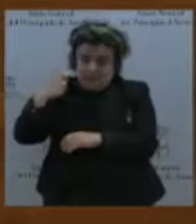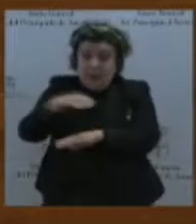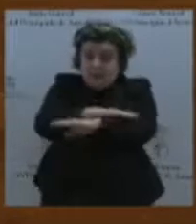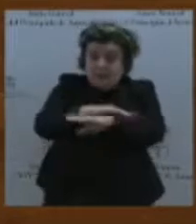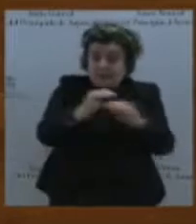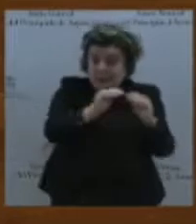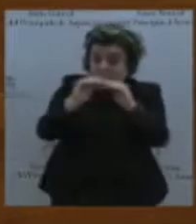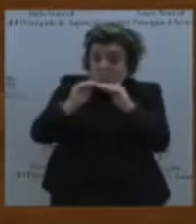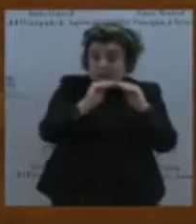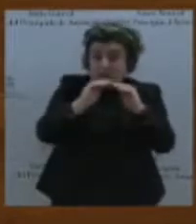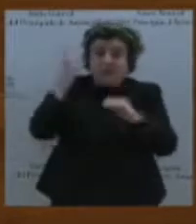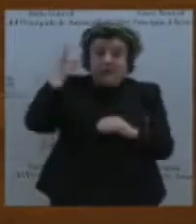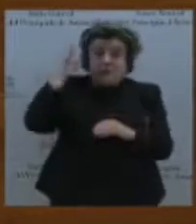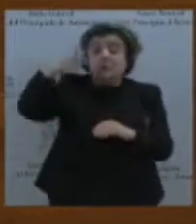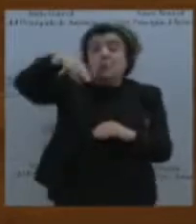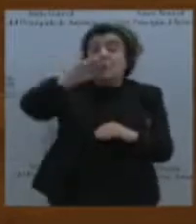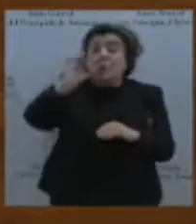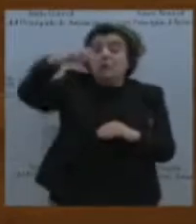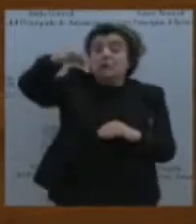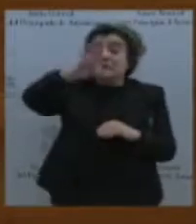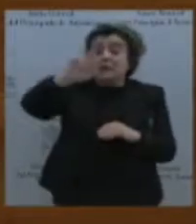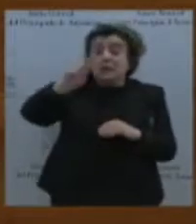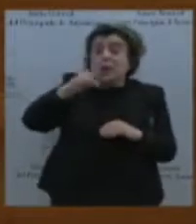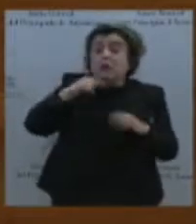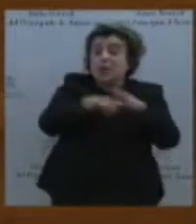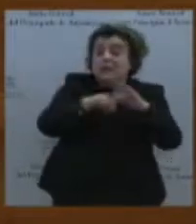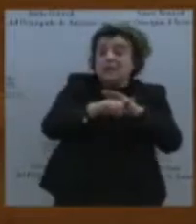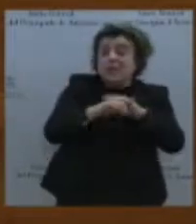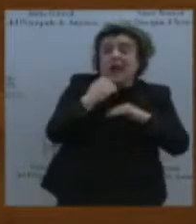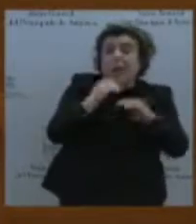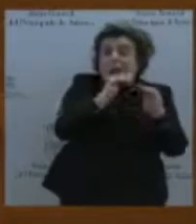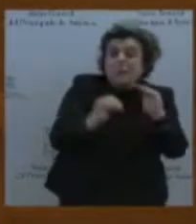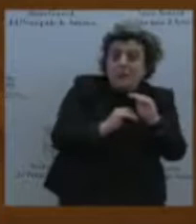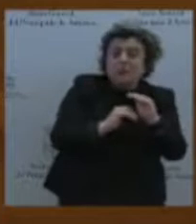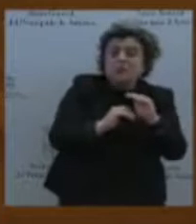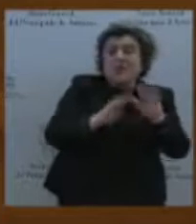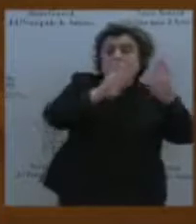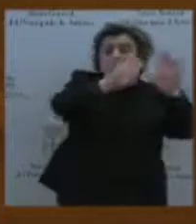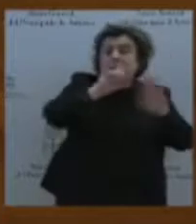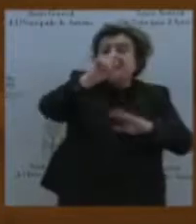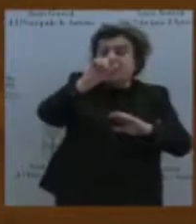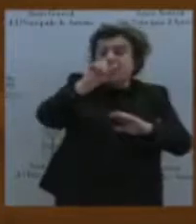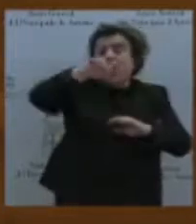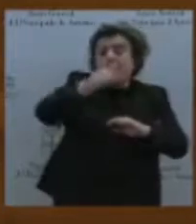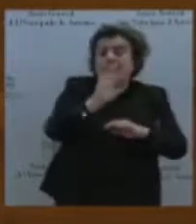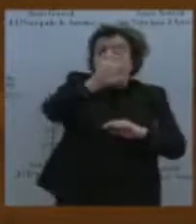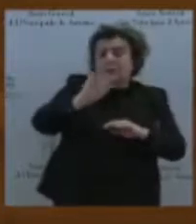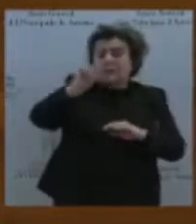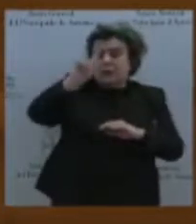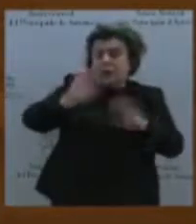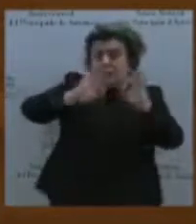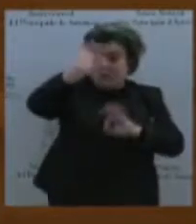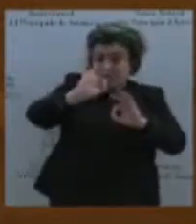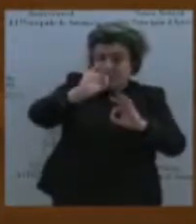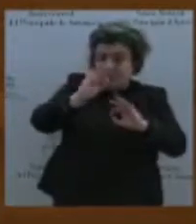algo menos de 2.000 millones, el 91,51%. Quienes más recibirán será Seguridad Social, 58